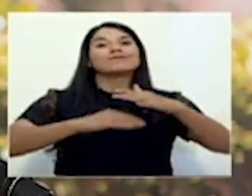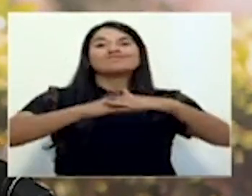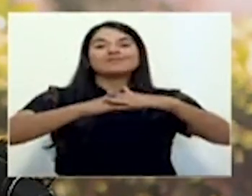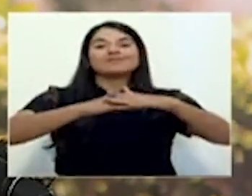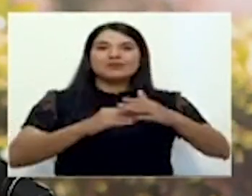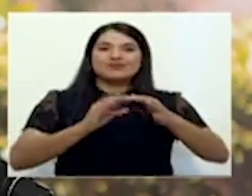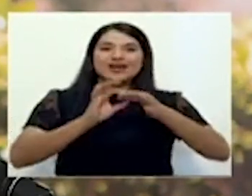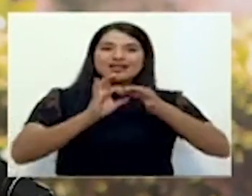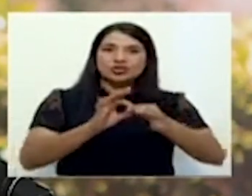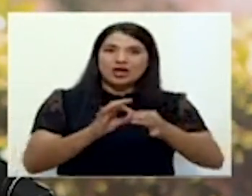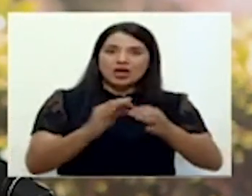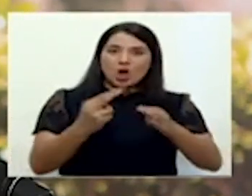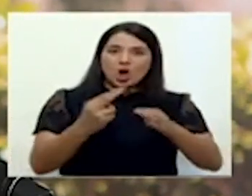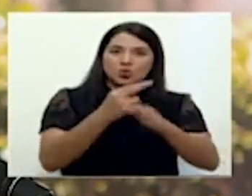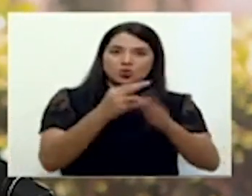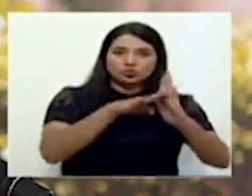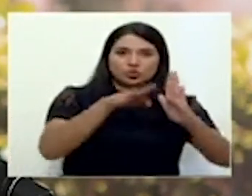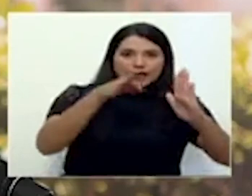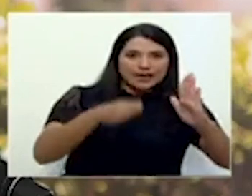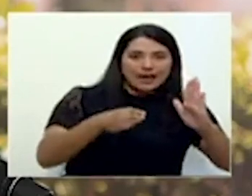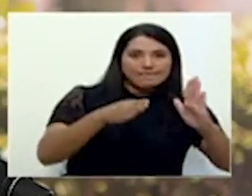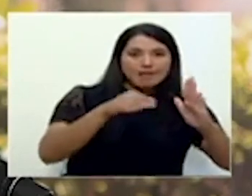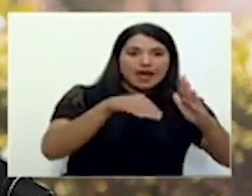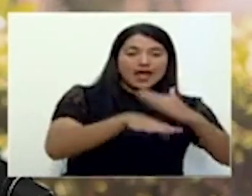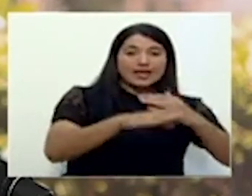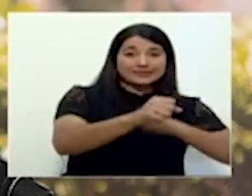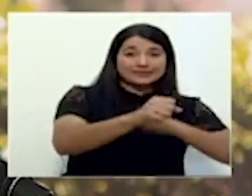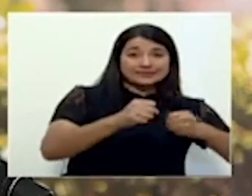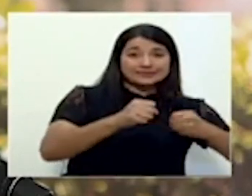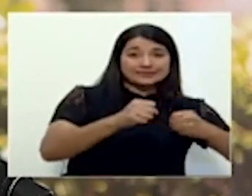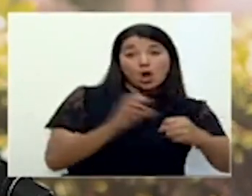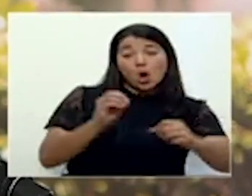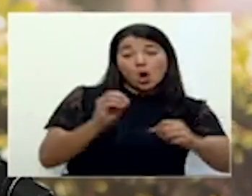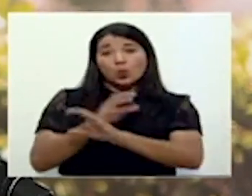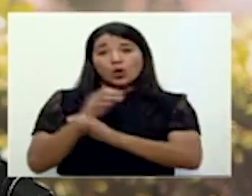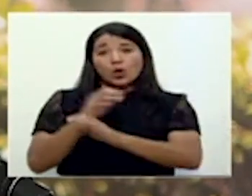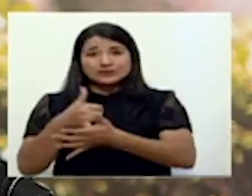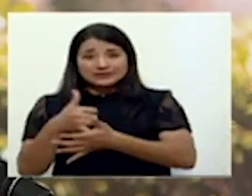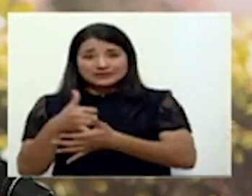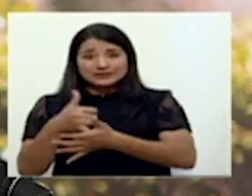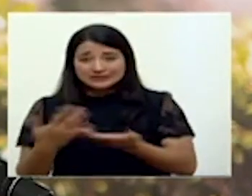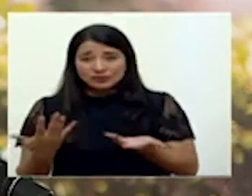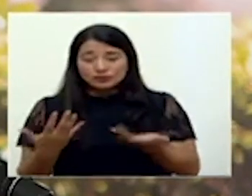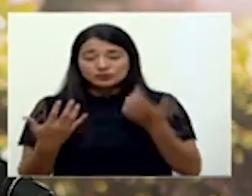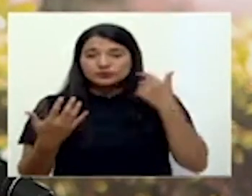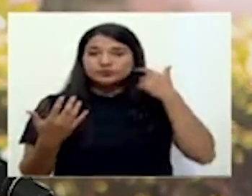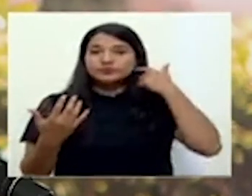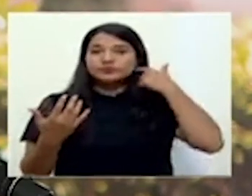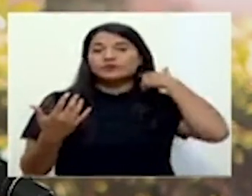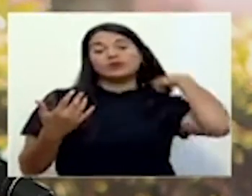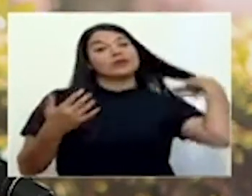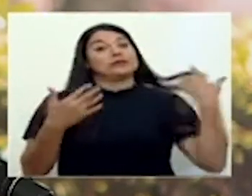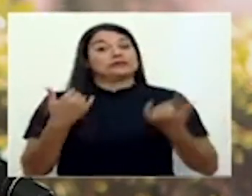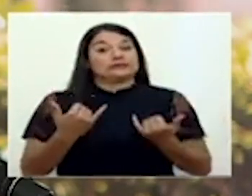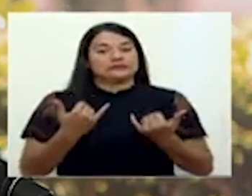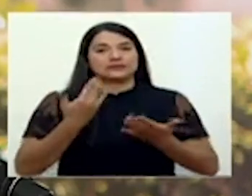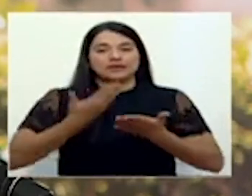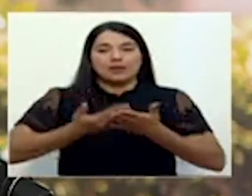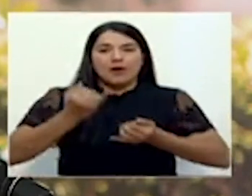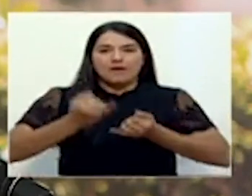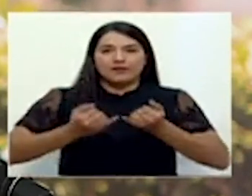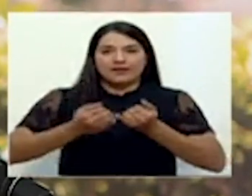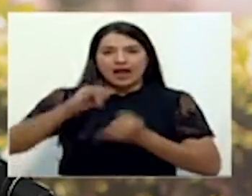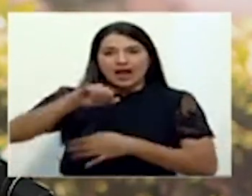cuanto a uso de unidades de cuidados intensivos por víctimas de la pandemia? Y estamos llegando al final de julio, señor